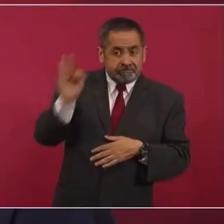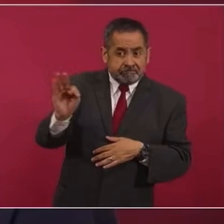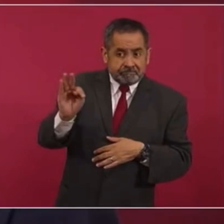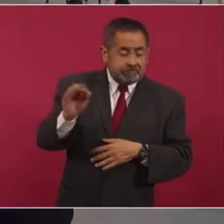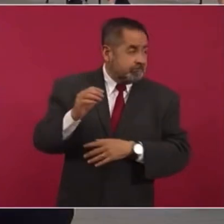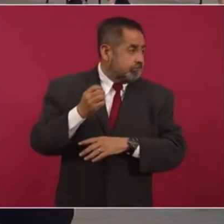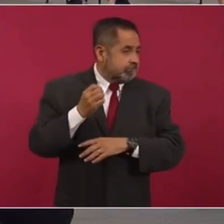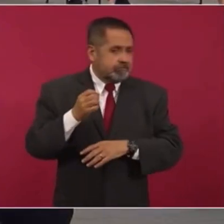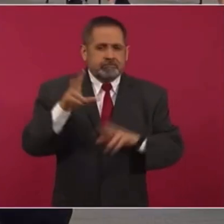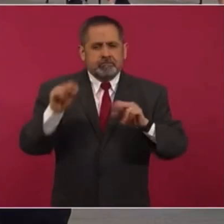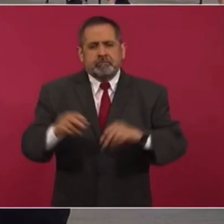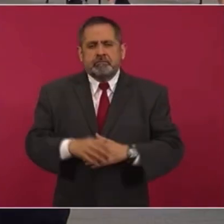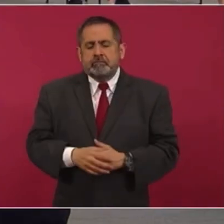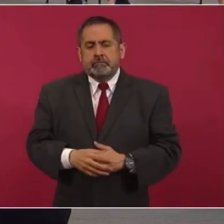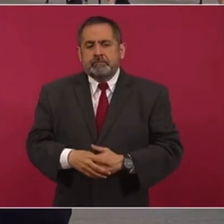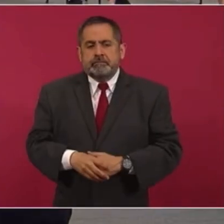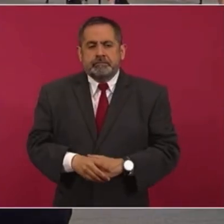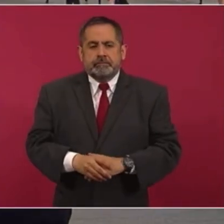Ya está.